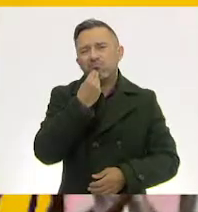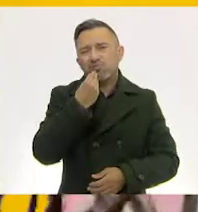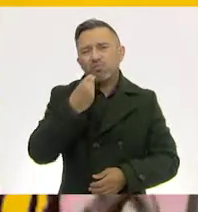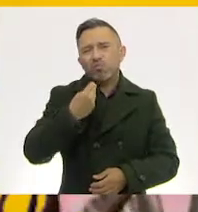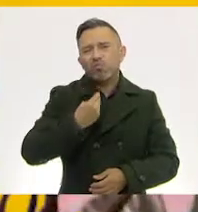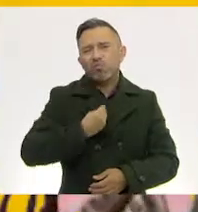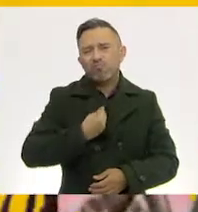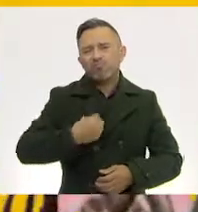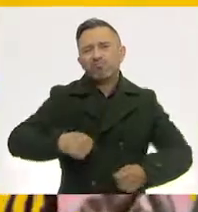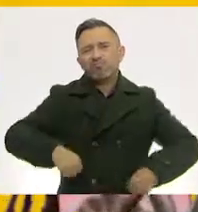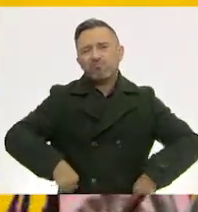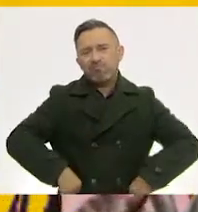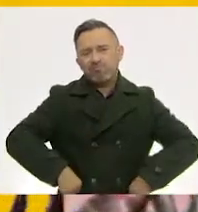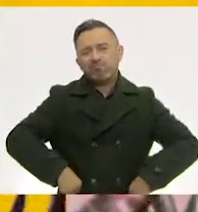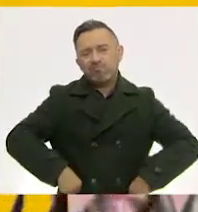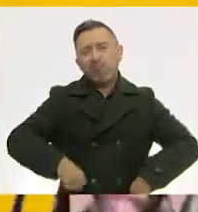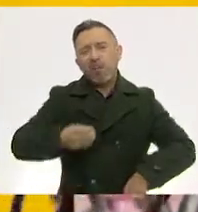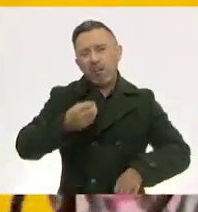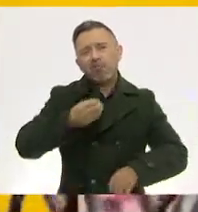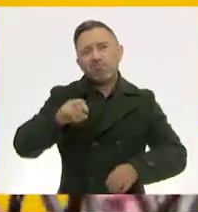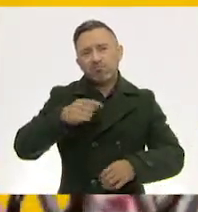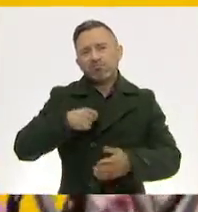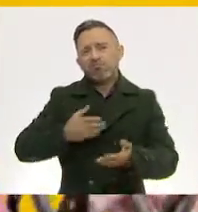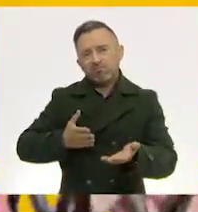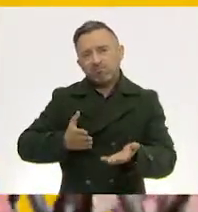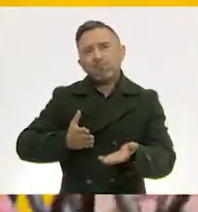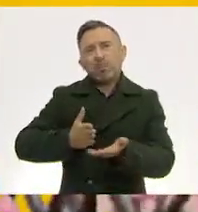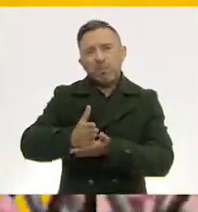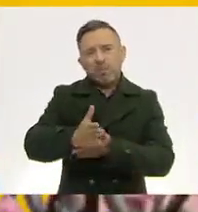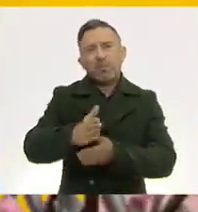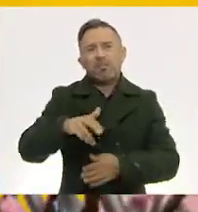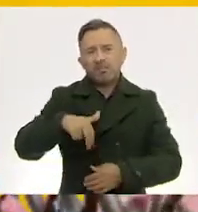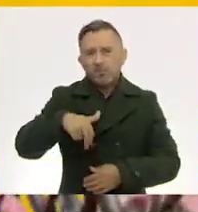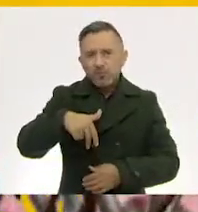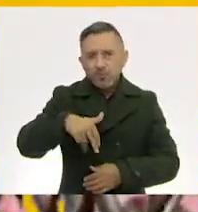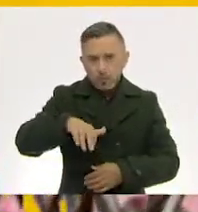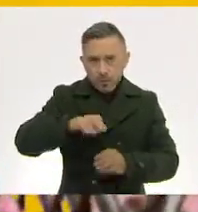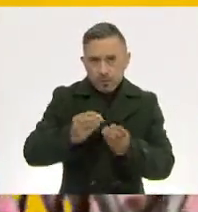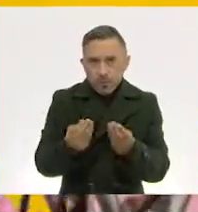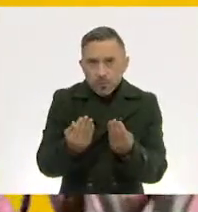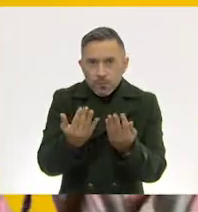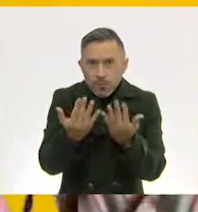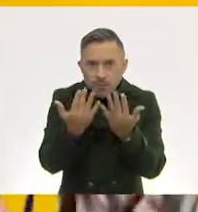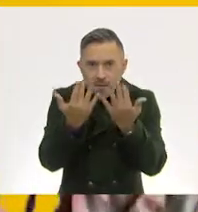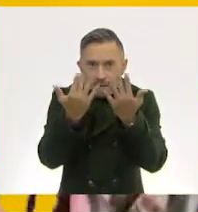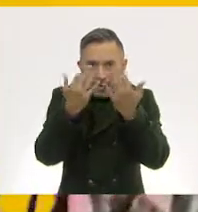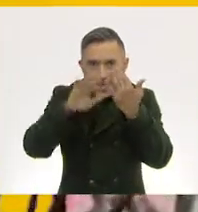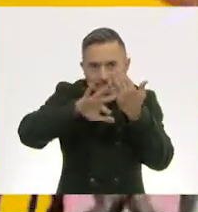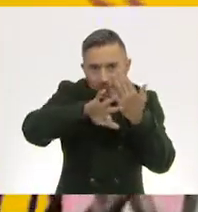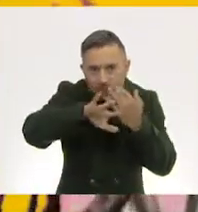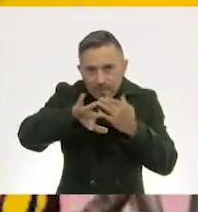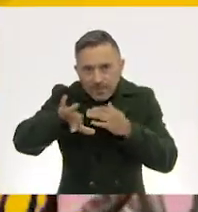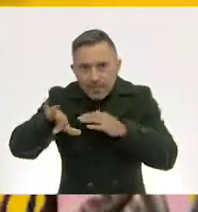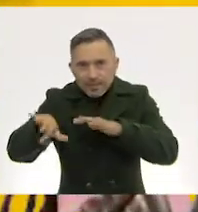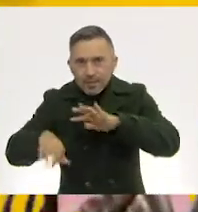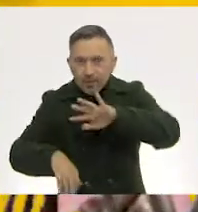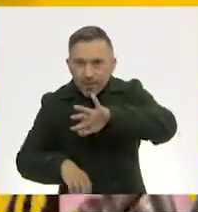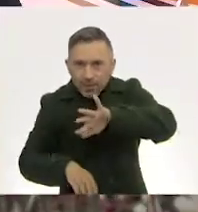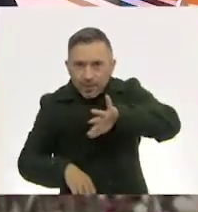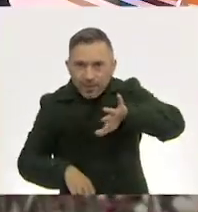que atravesar. Sui, suá. Sui,